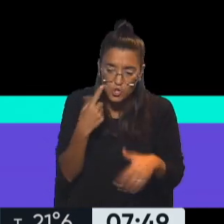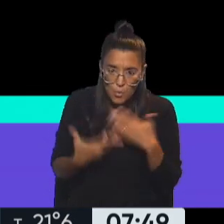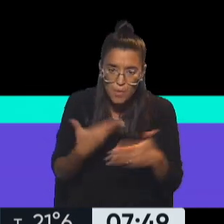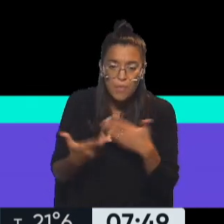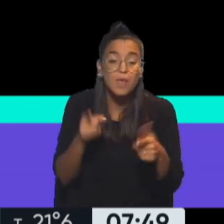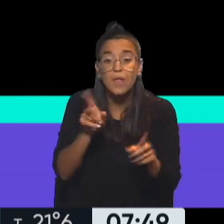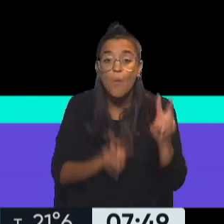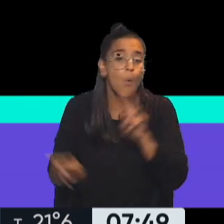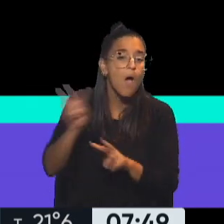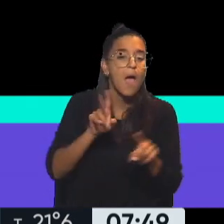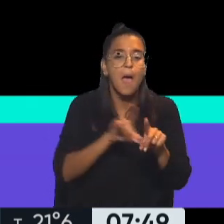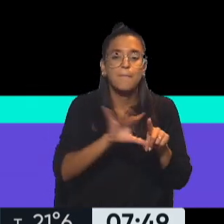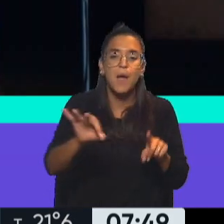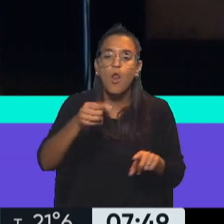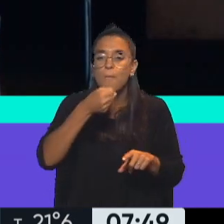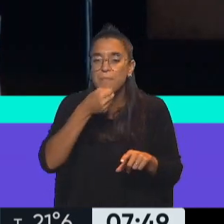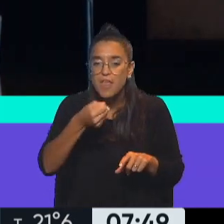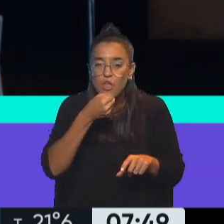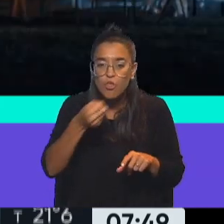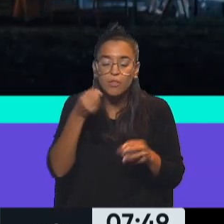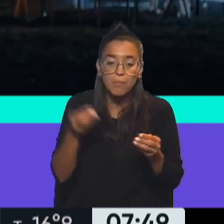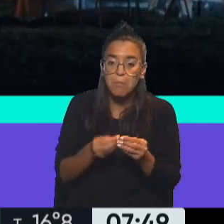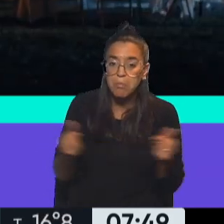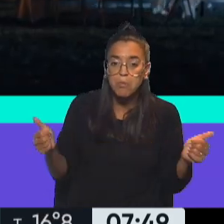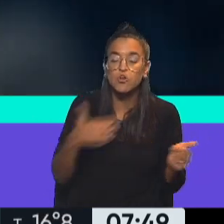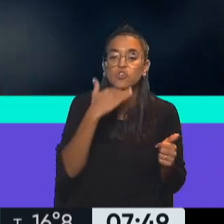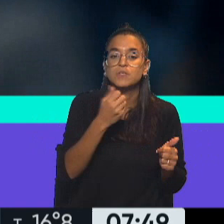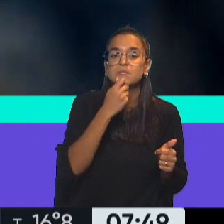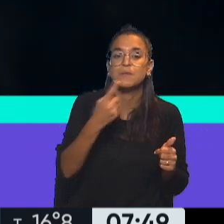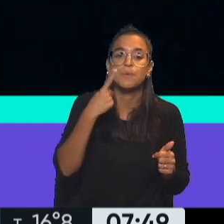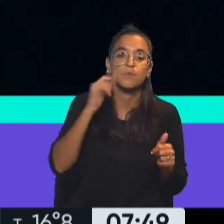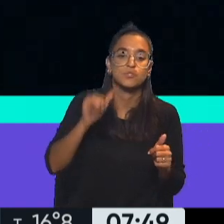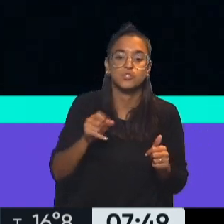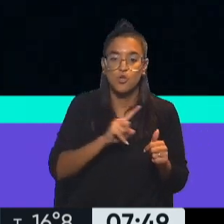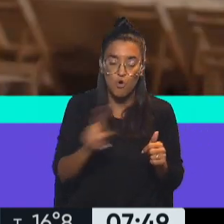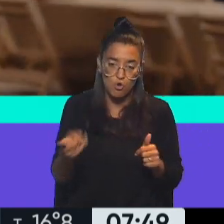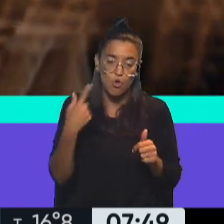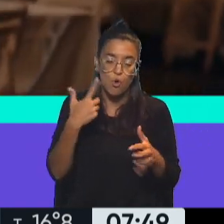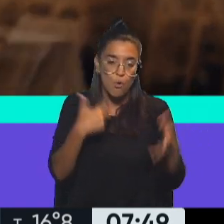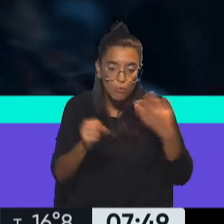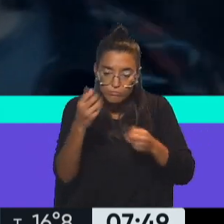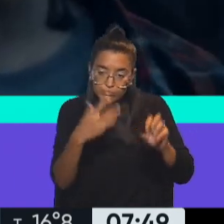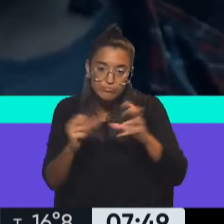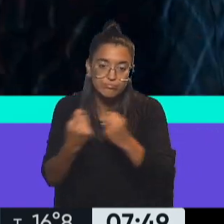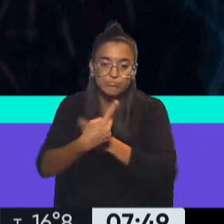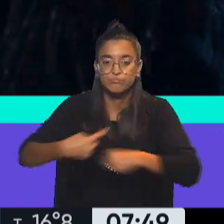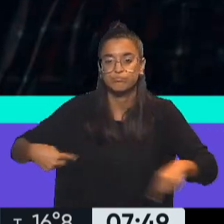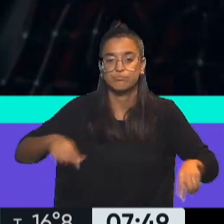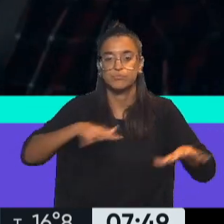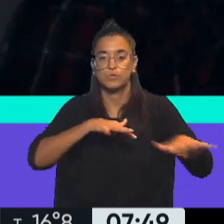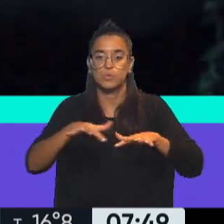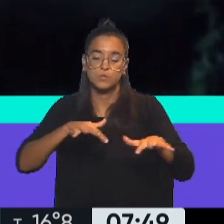ella está buscando a su hermano, un periodista que se ha perdido, ni siquiera sabe si está vivo, y en esa búsqueda se va encontrando con distintos personajes y